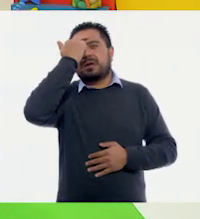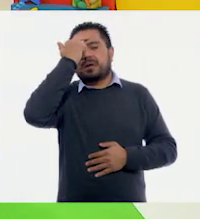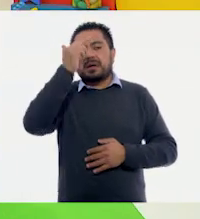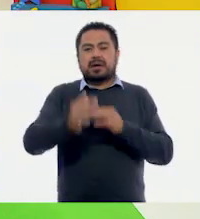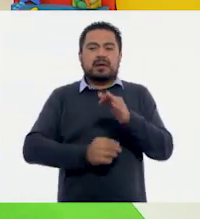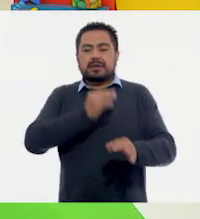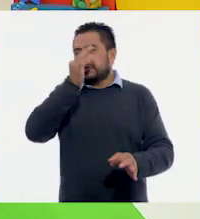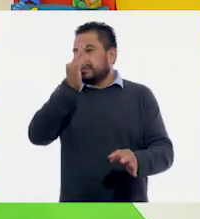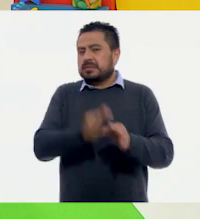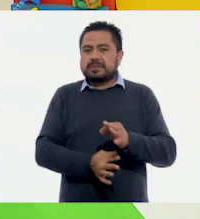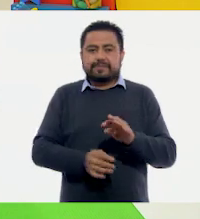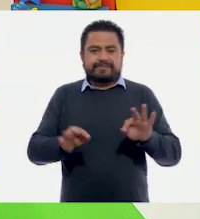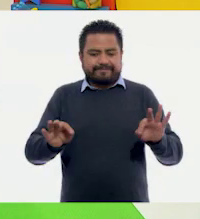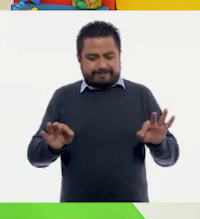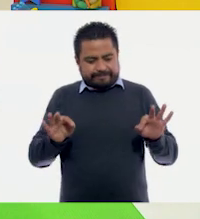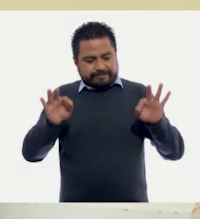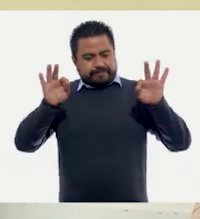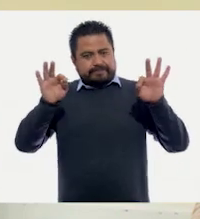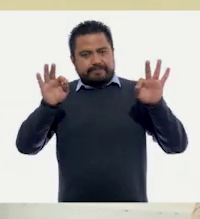¡Listo! Aquí está.